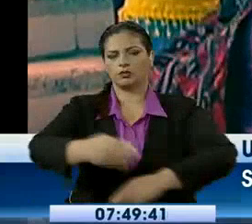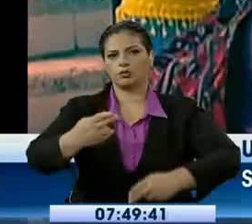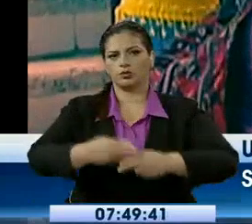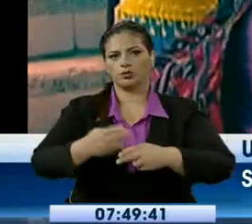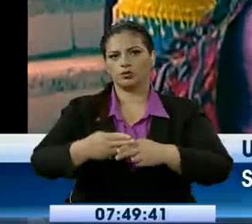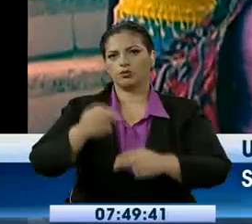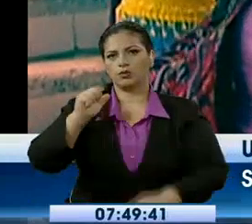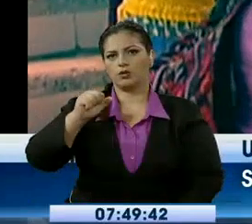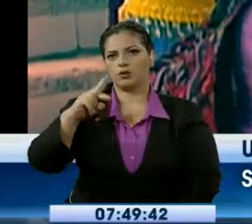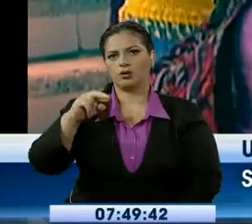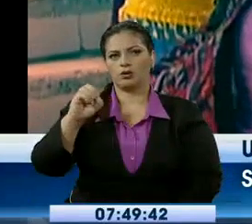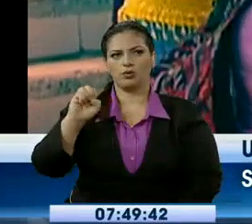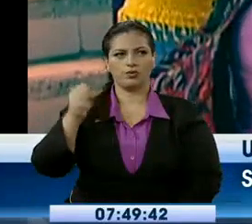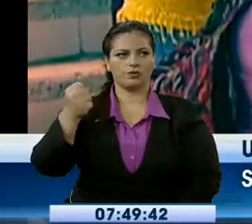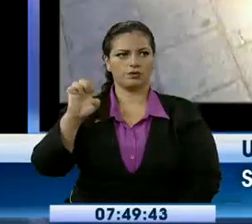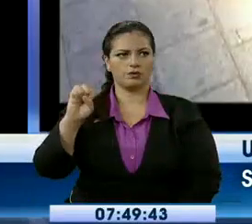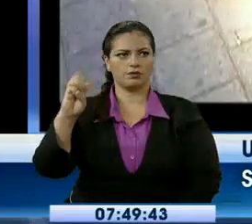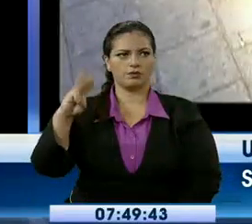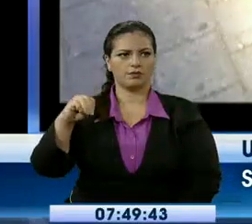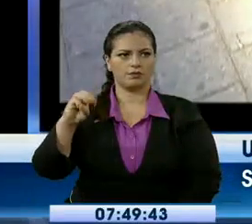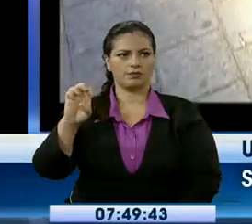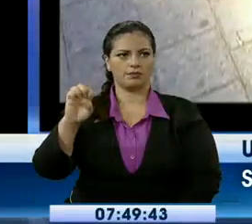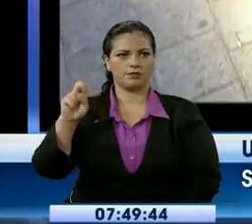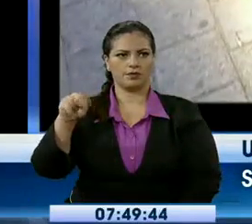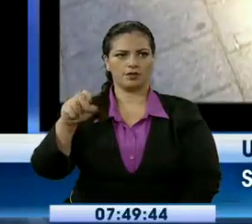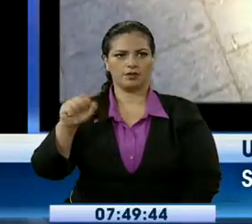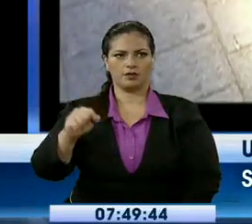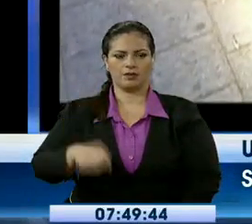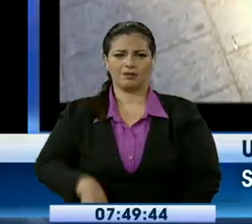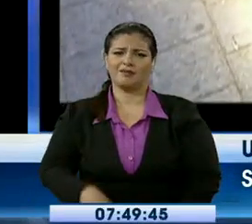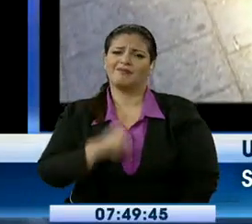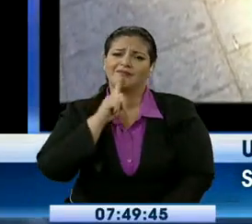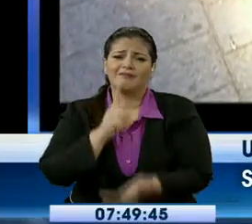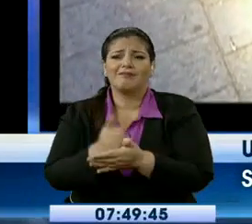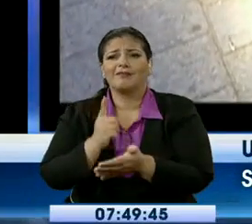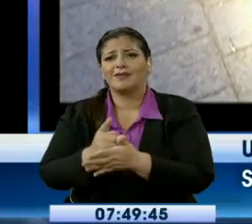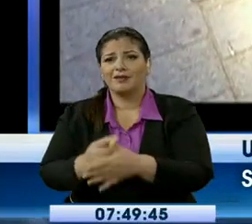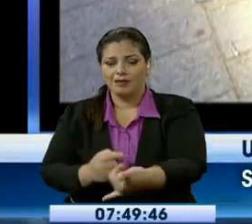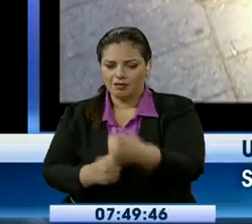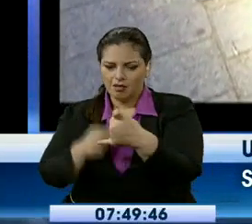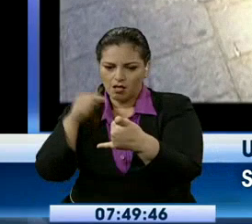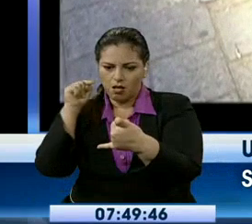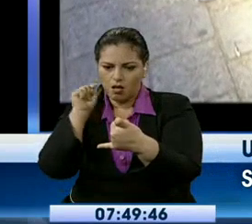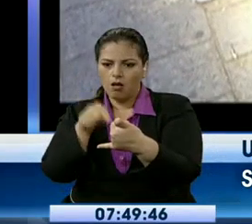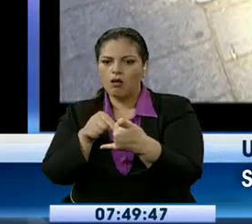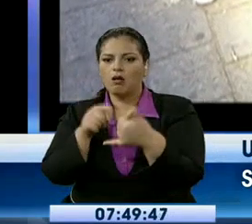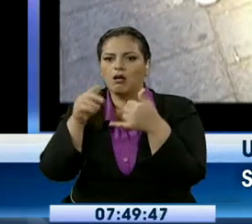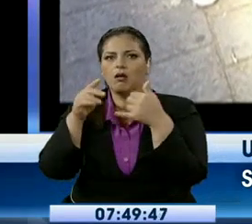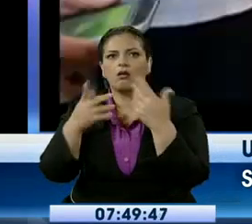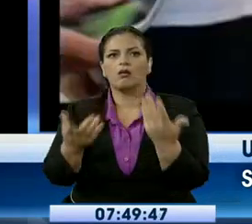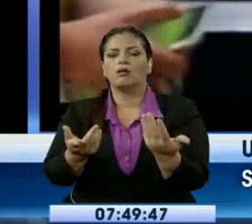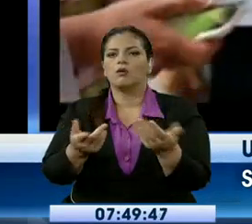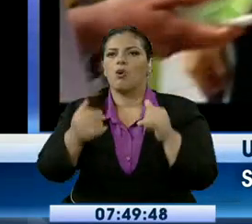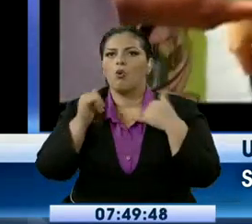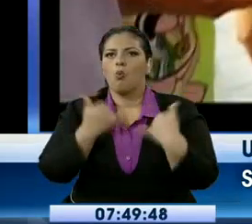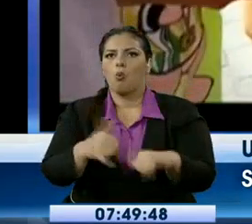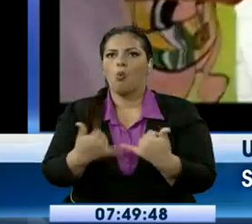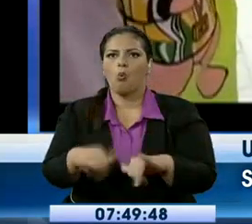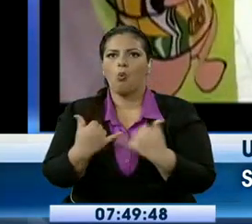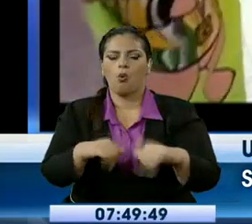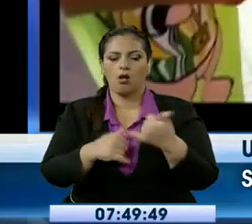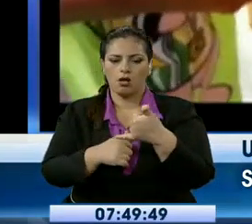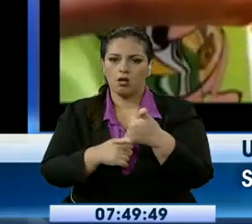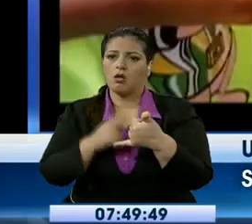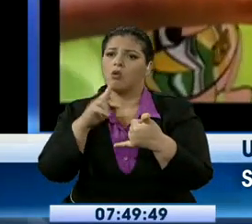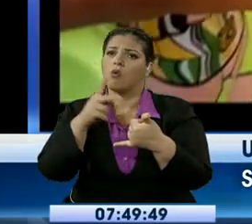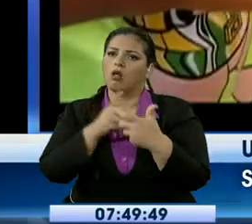que una vez descargada la aplicación... Uno se queda como embobado en el celular porque es un juego súper como vicioso, ¿sí? Porque donde yo